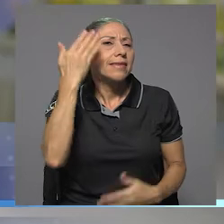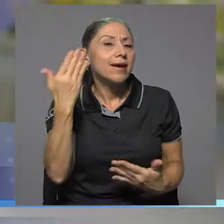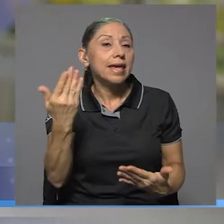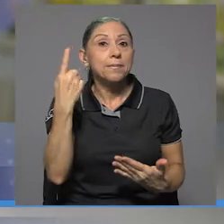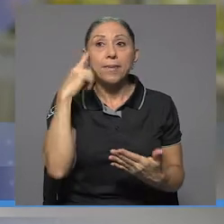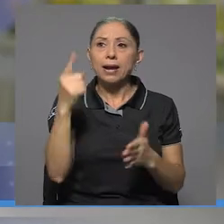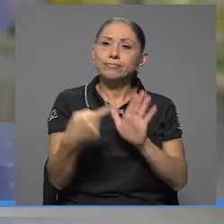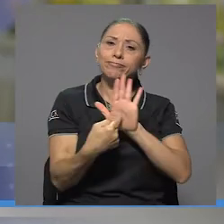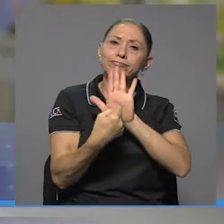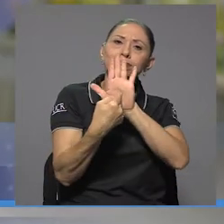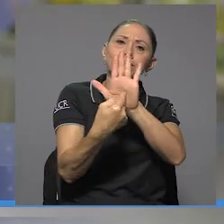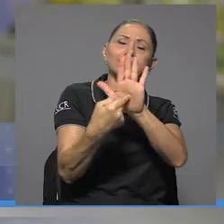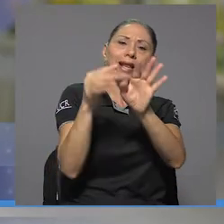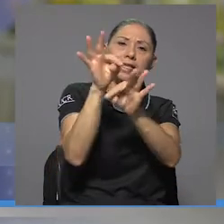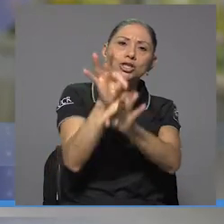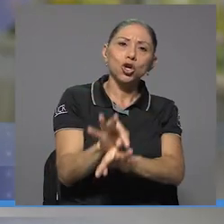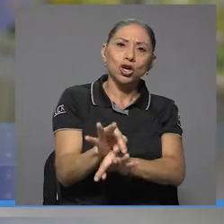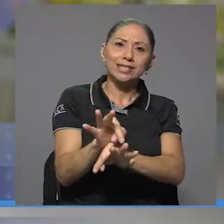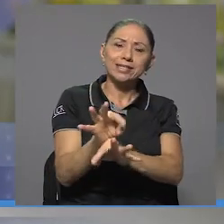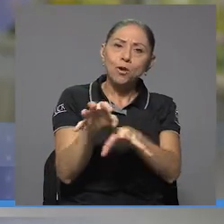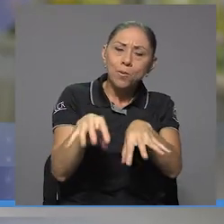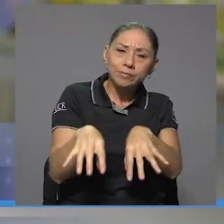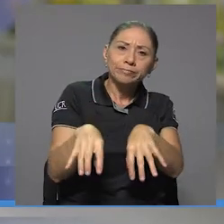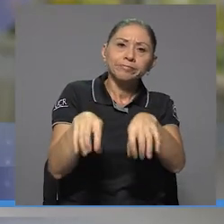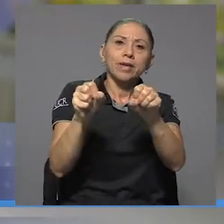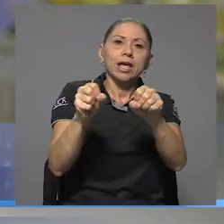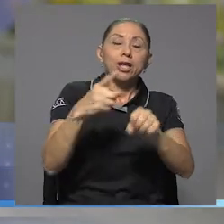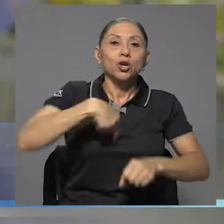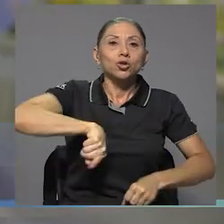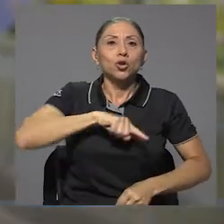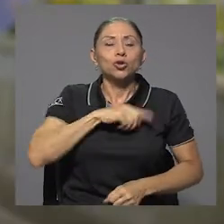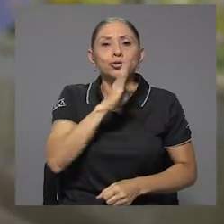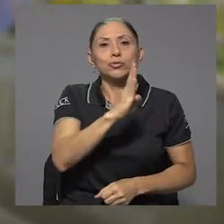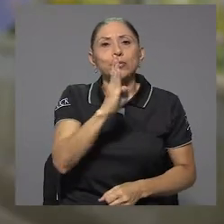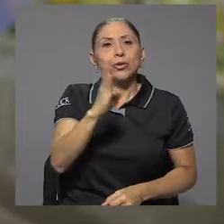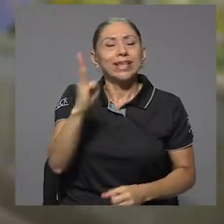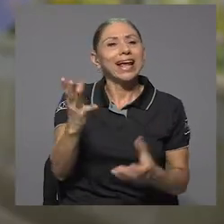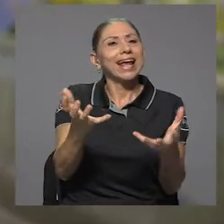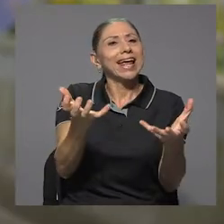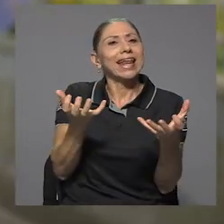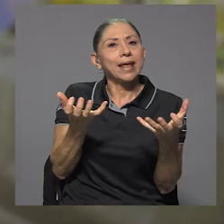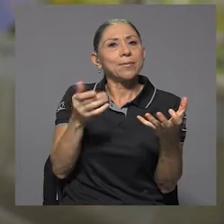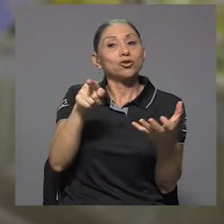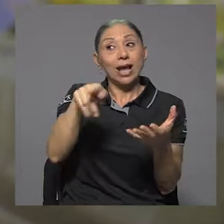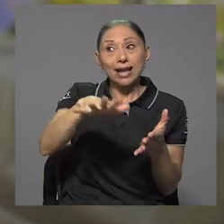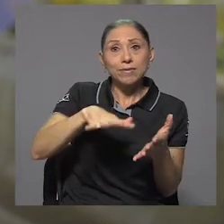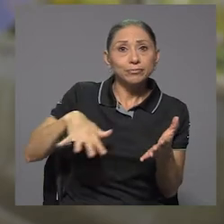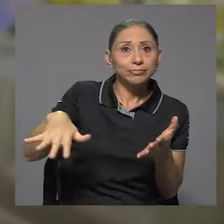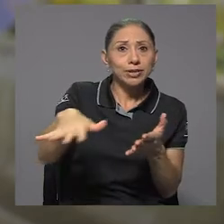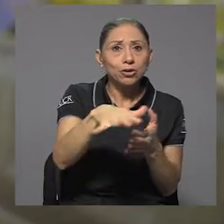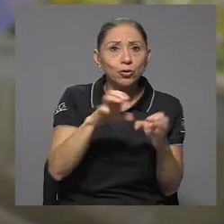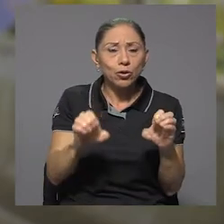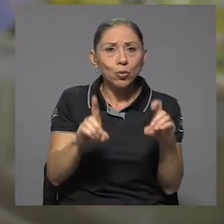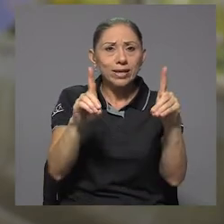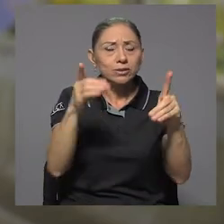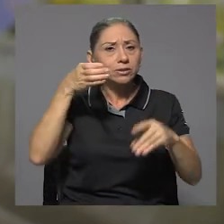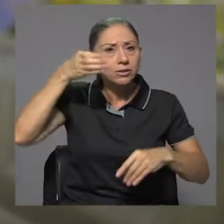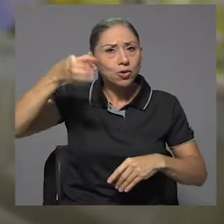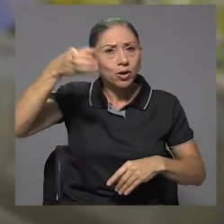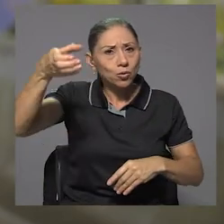las tradiciones. Nosotros como biblioteca queremos ser un centro de educación y de cultura. Entonces,